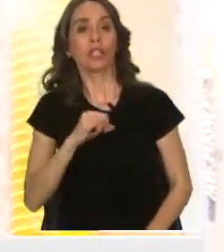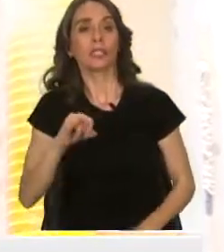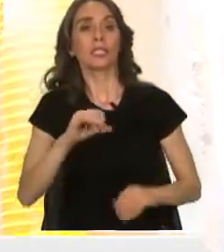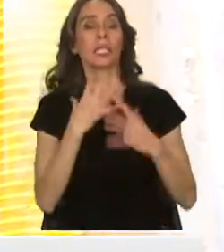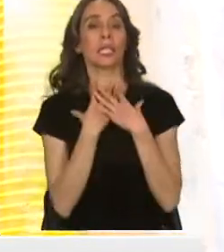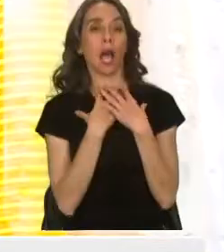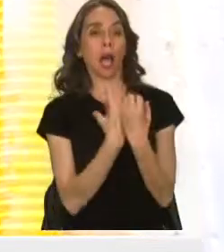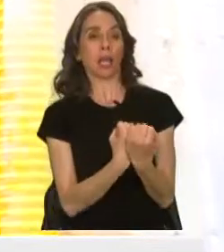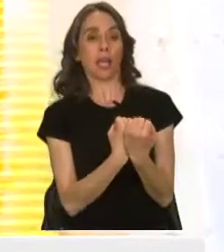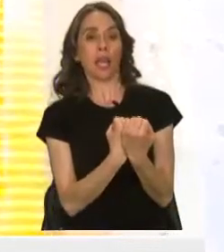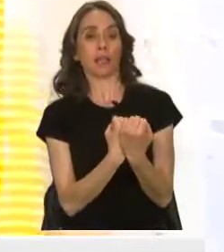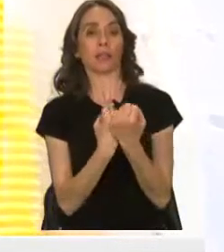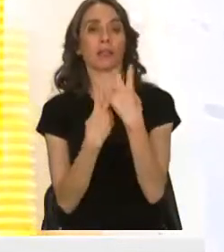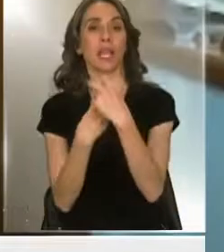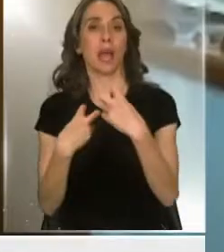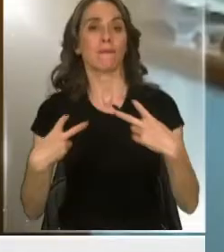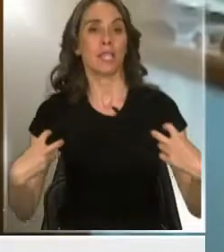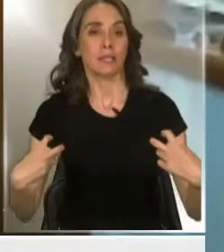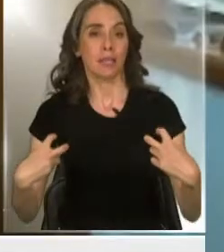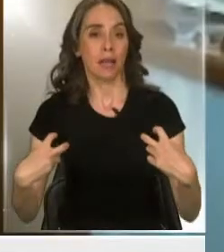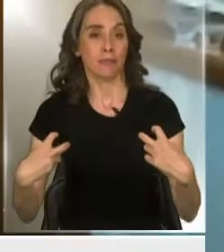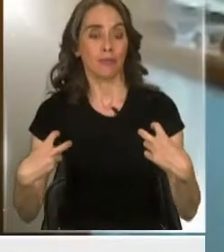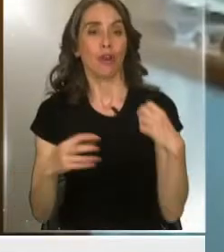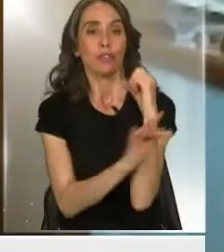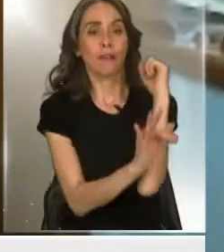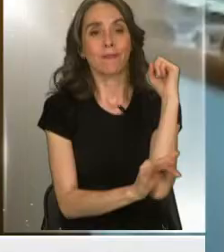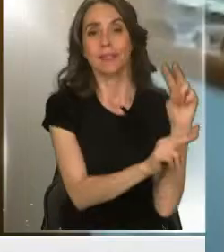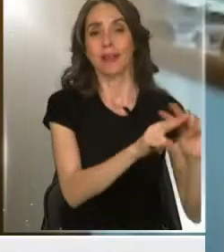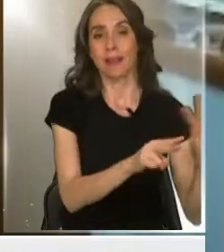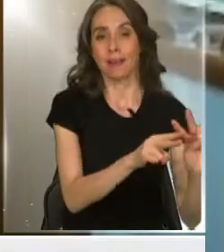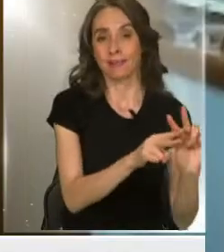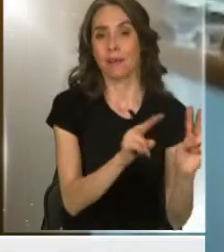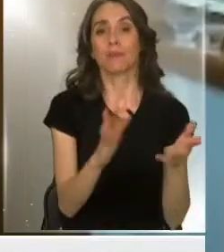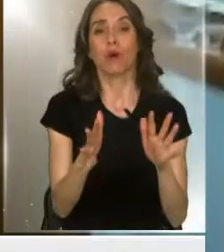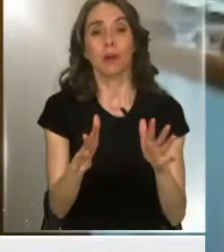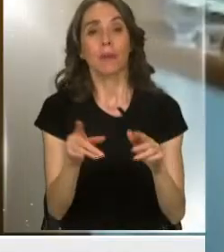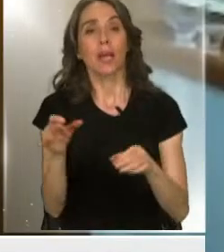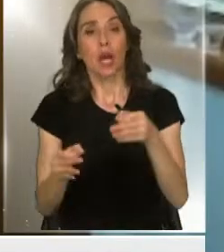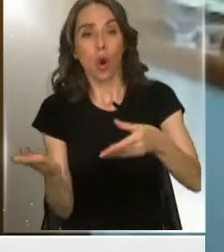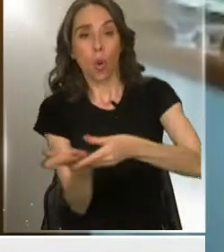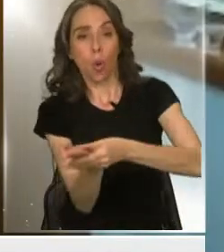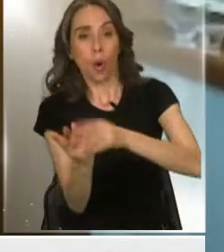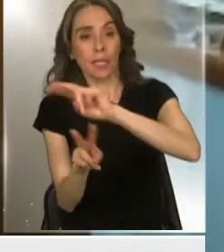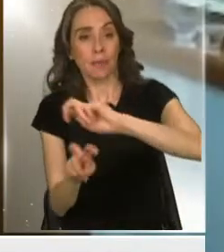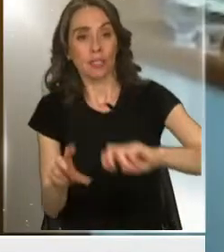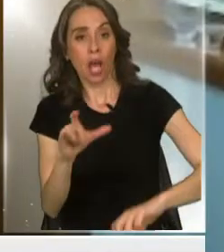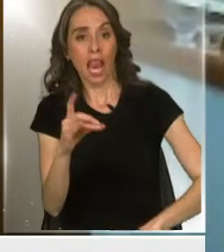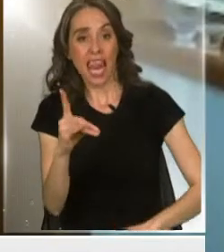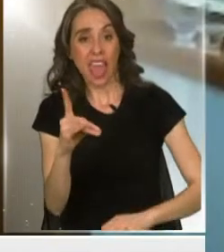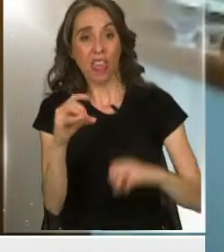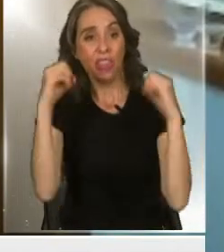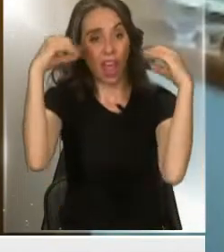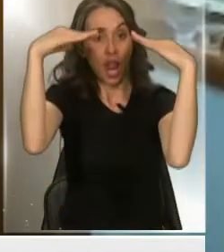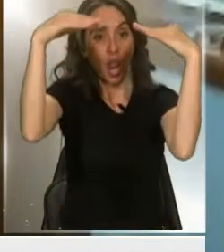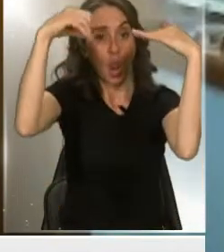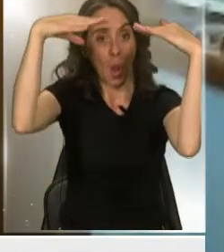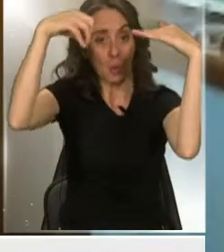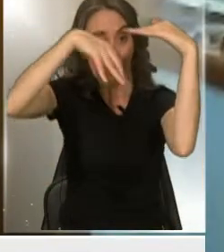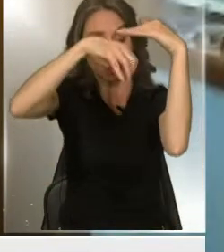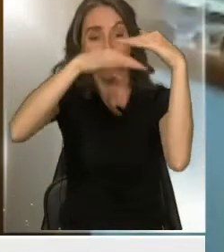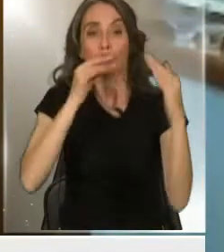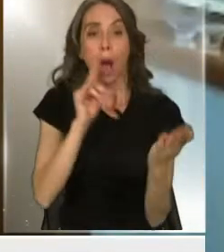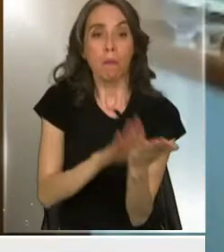rehén de la investigación en general atendido que es muy probable que la causa LED, donde no hay antecedentes para acusarlo,